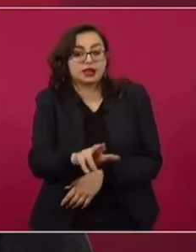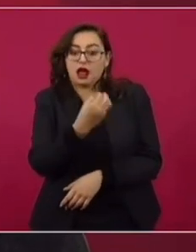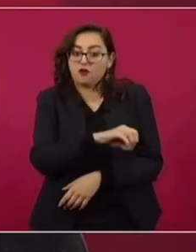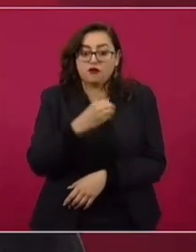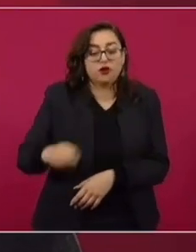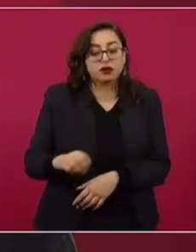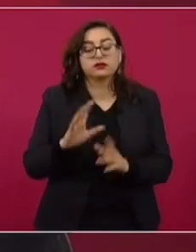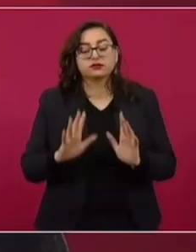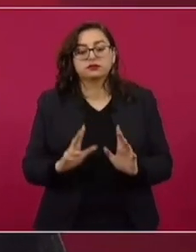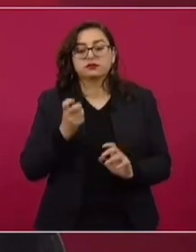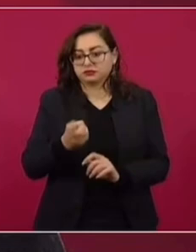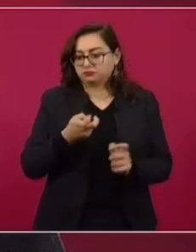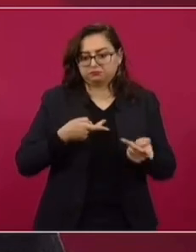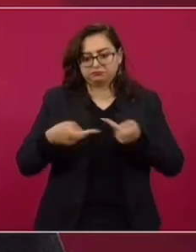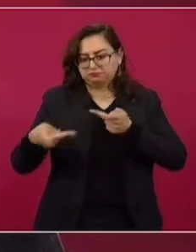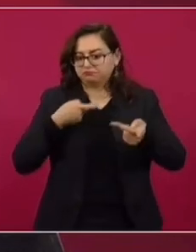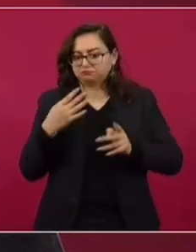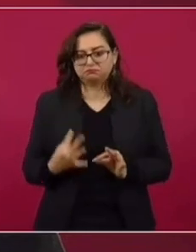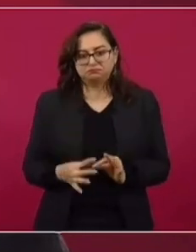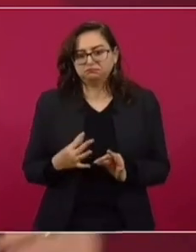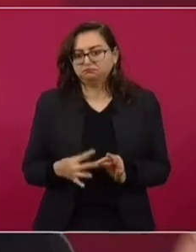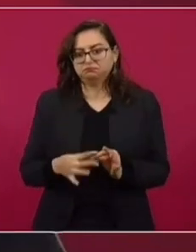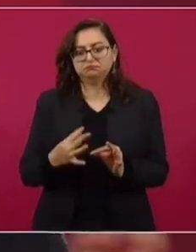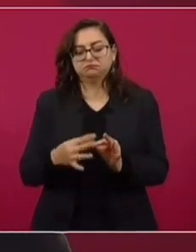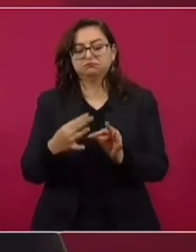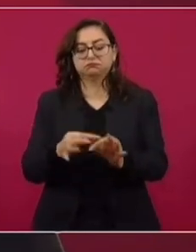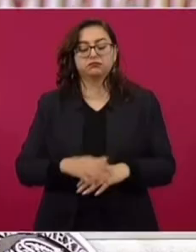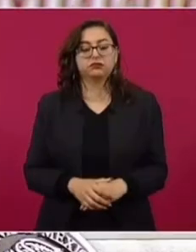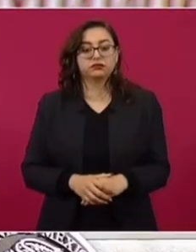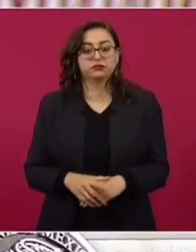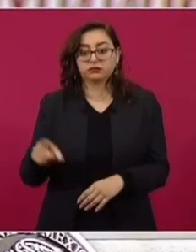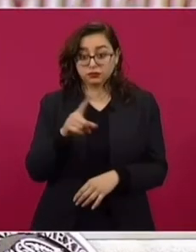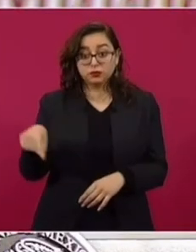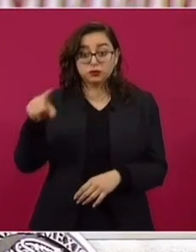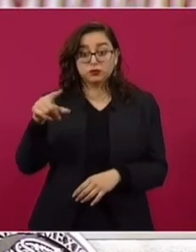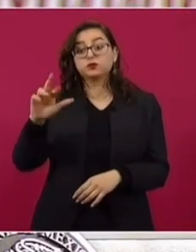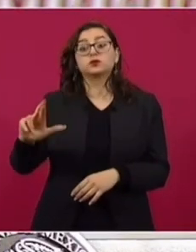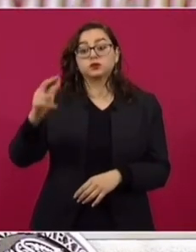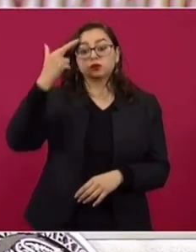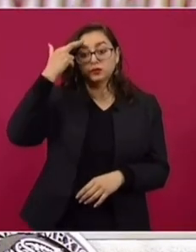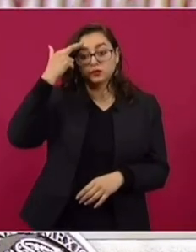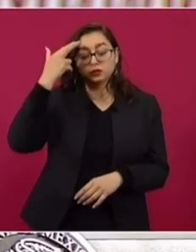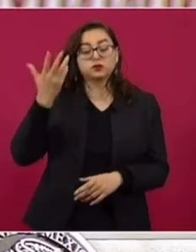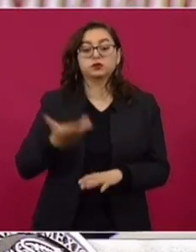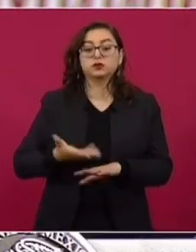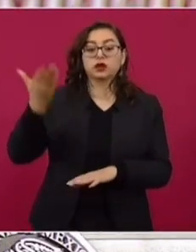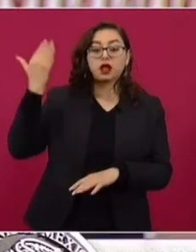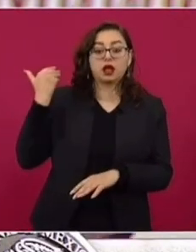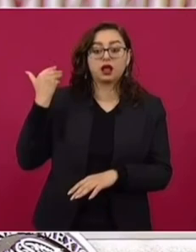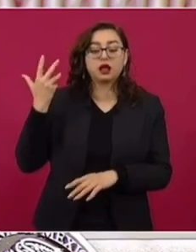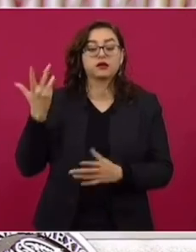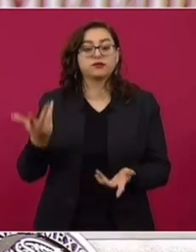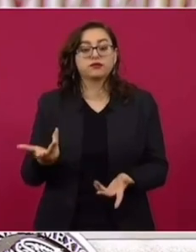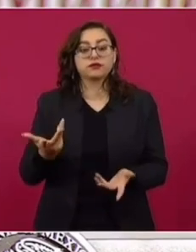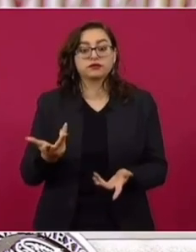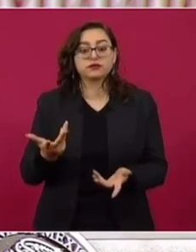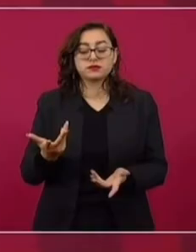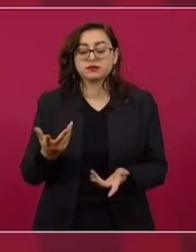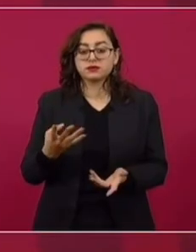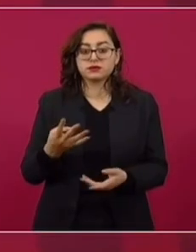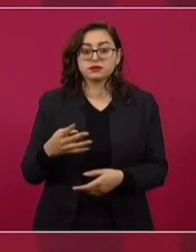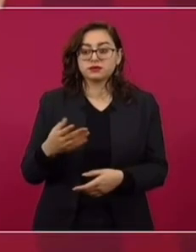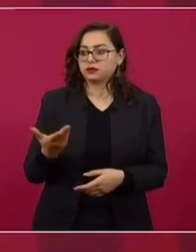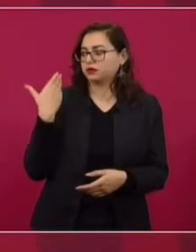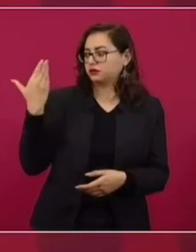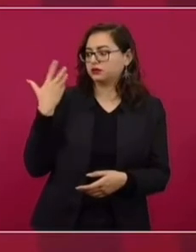nacional de vacunación que está debidamente establecido. Recordarán que hace algunos meses decían que por qué no iniciaba la vacunación de 14